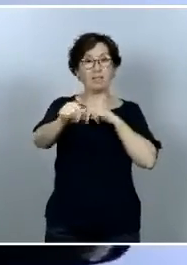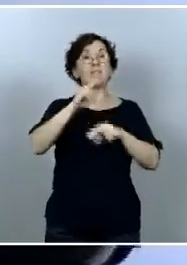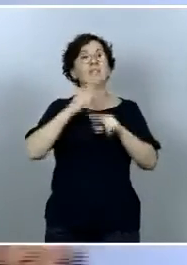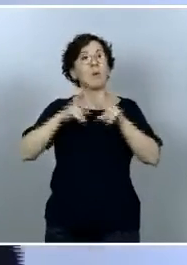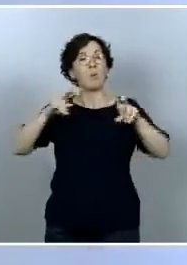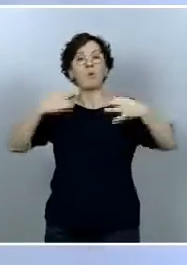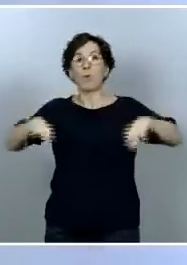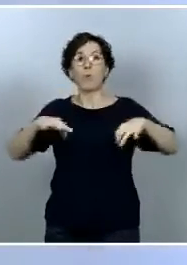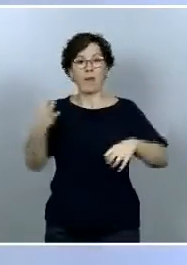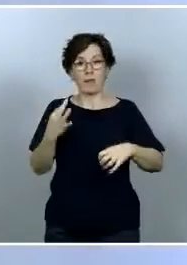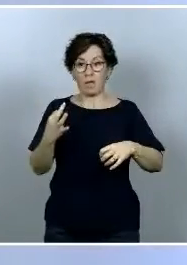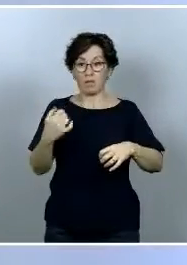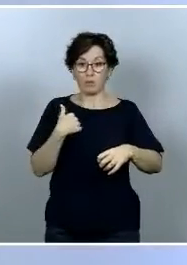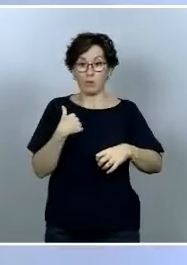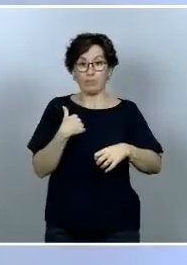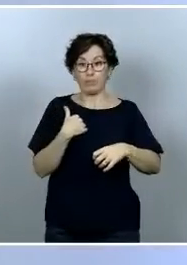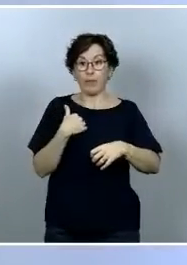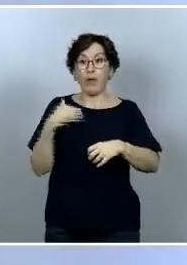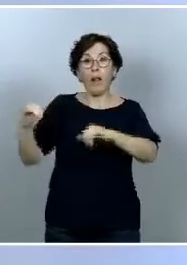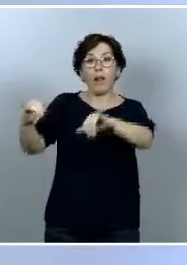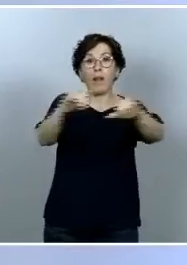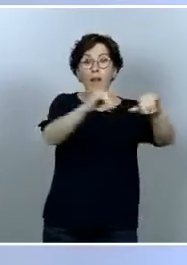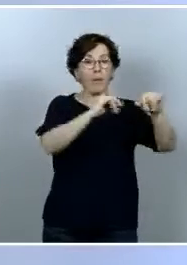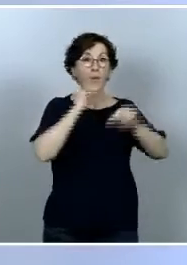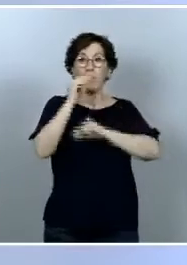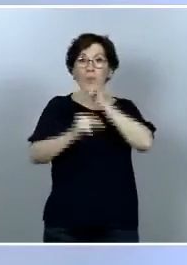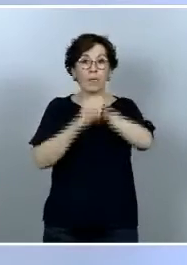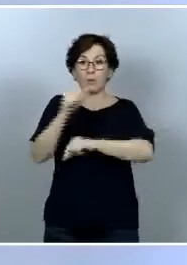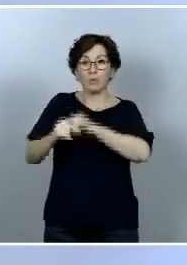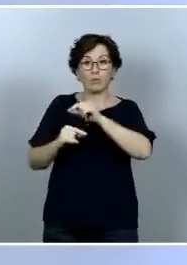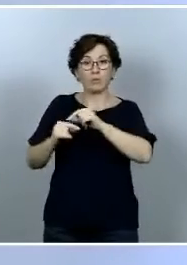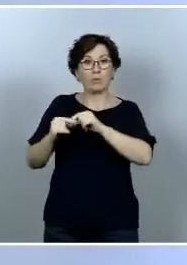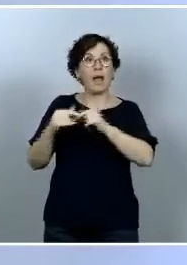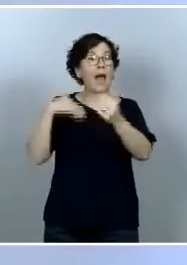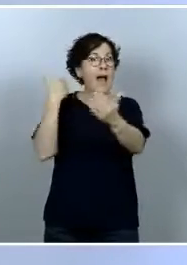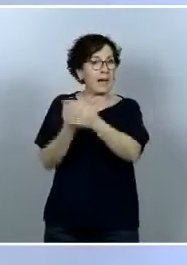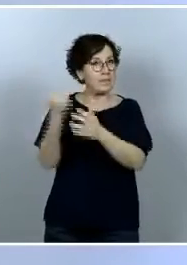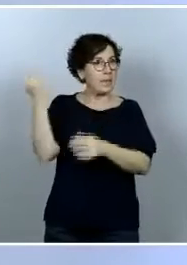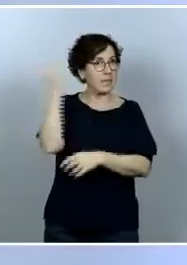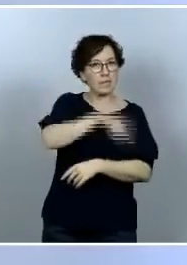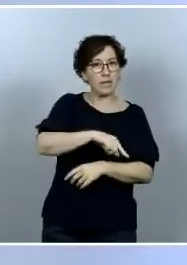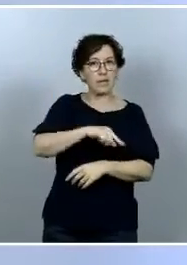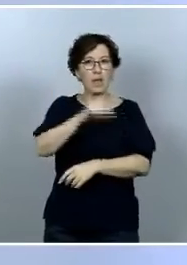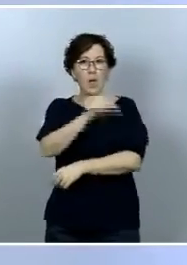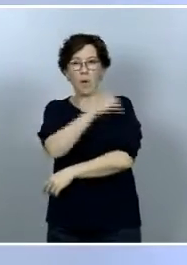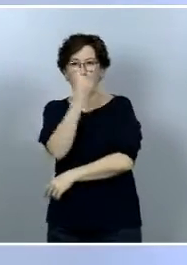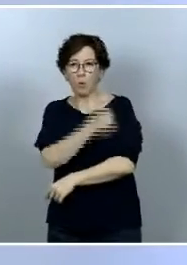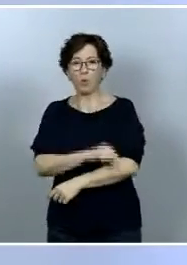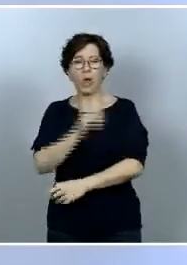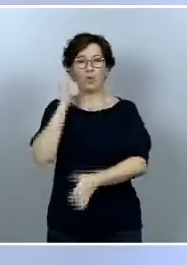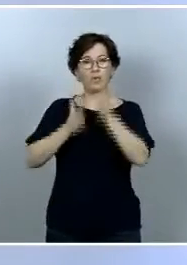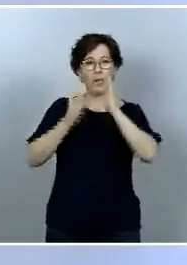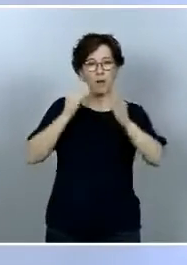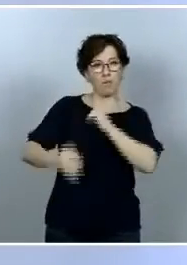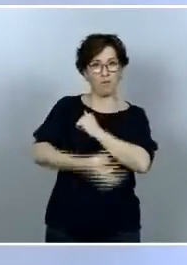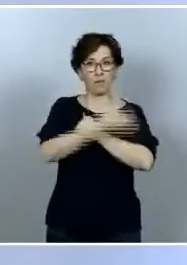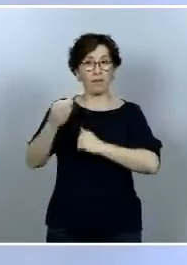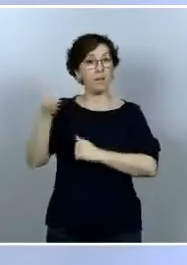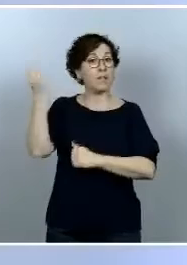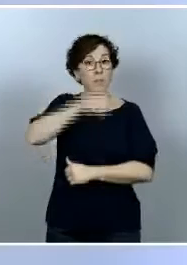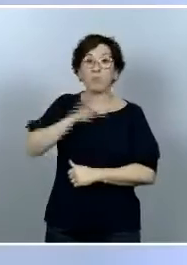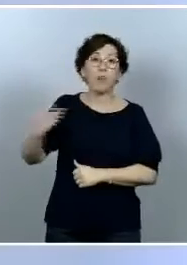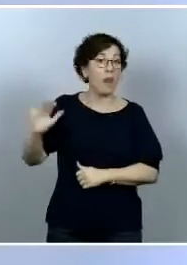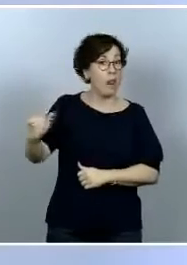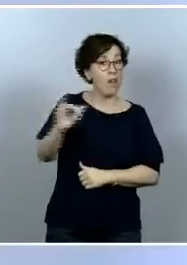virus hasta que no tengamos a disposición o una terapia eficaz o una vacuna eficiente contra el mismo. Pues en esta final